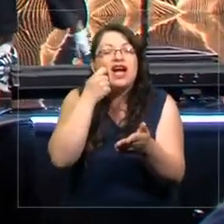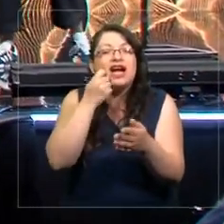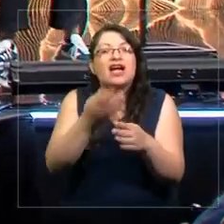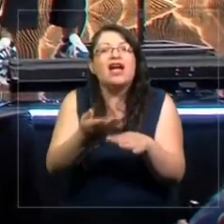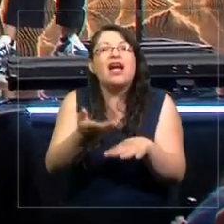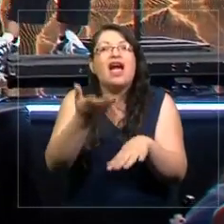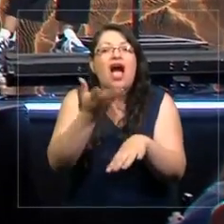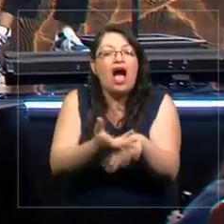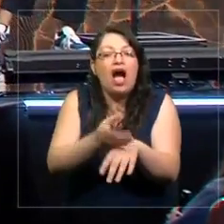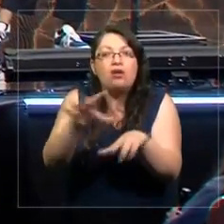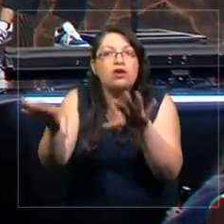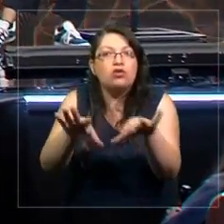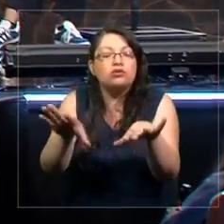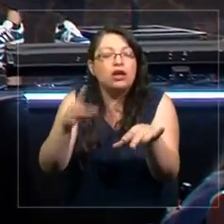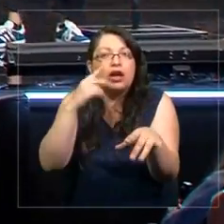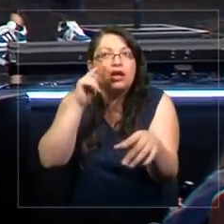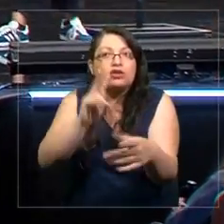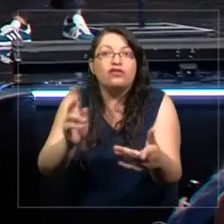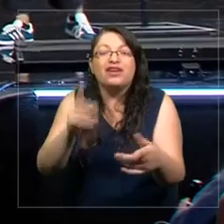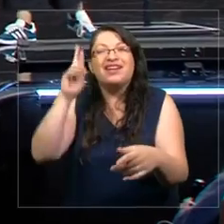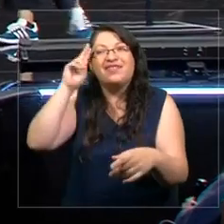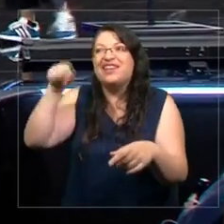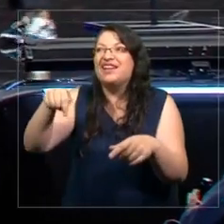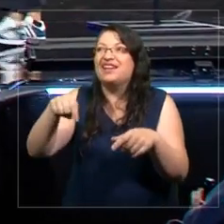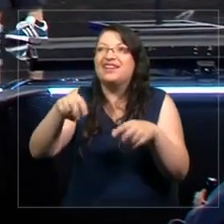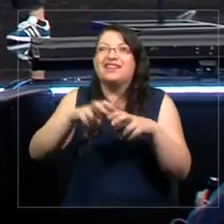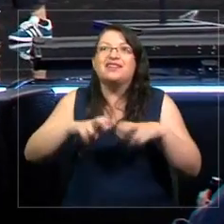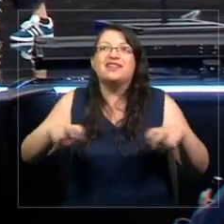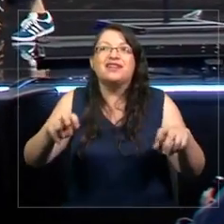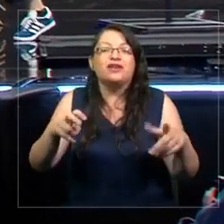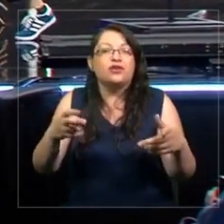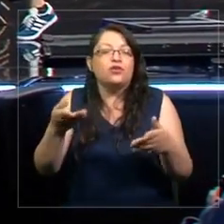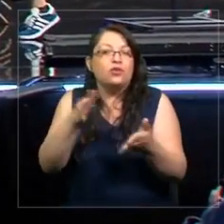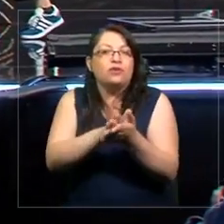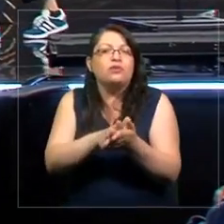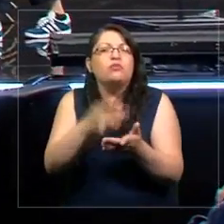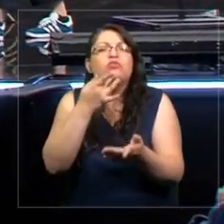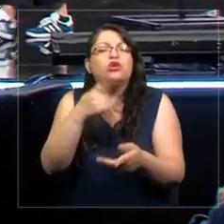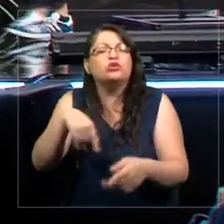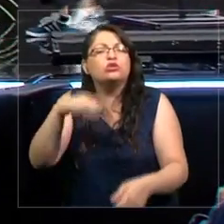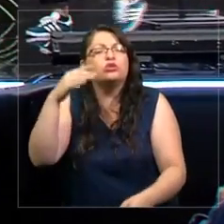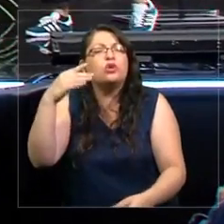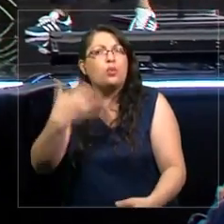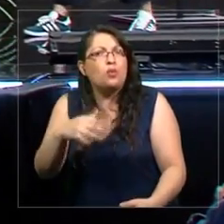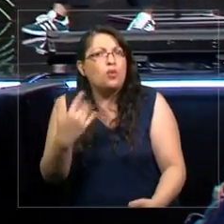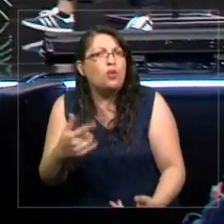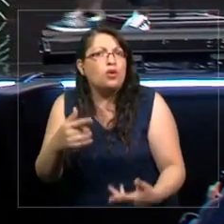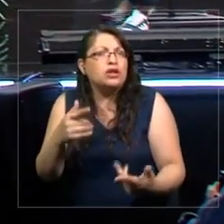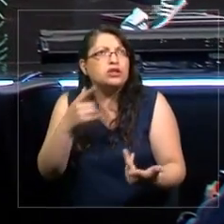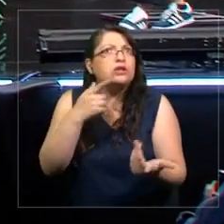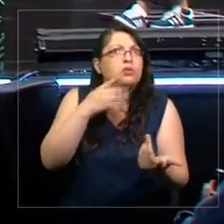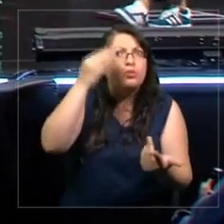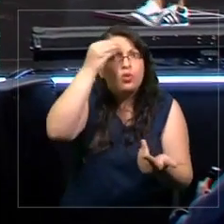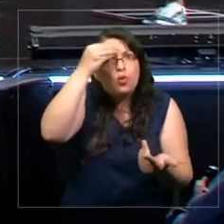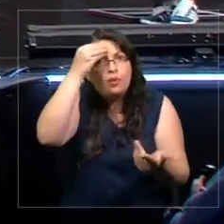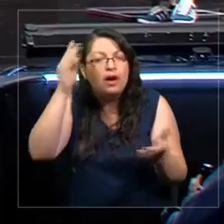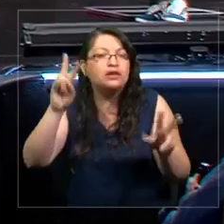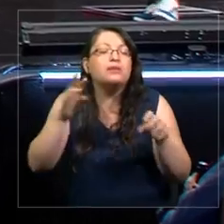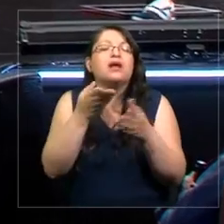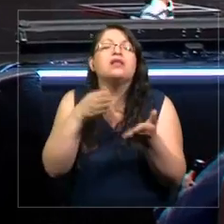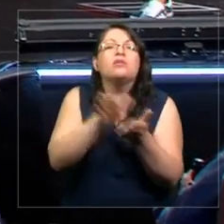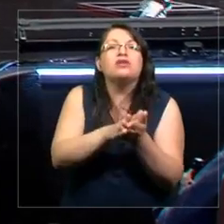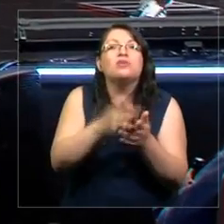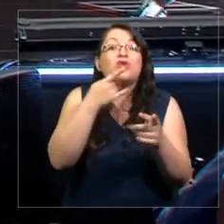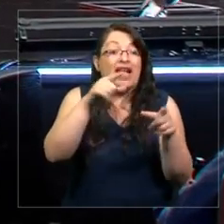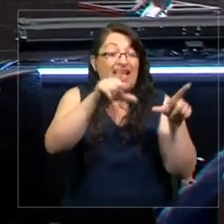algo no presente. Recordemos que este es el panel de muerte. Entonces, ¿por qué nos importa la muerte? Porque el fragmento, el fragmento siempre es un pedazo de algo